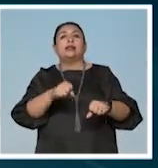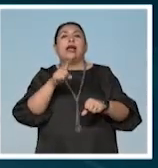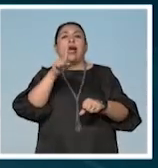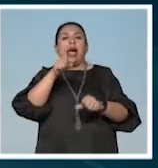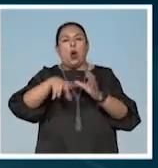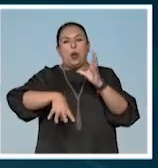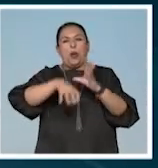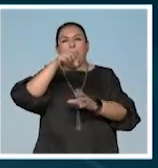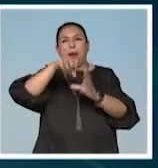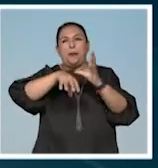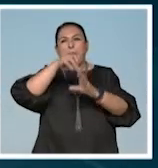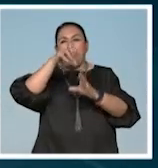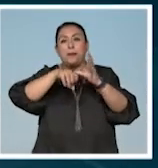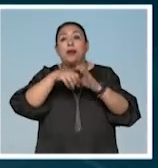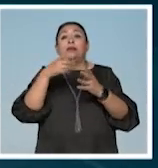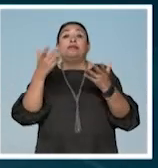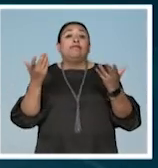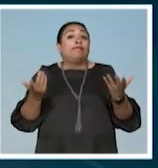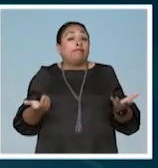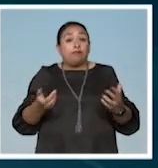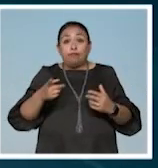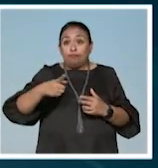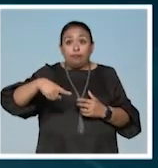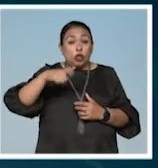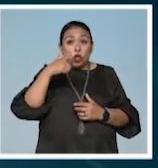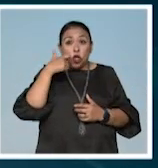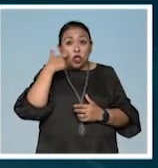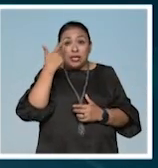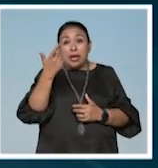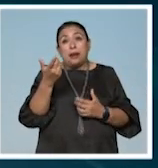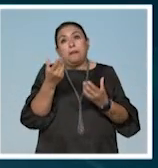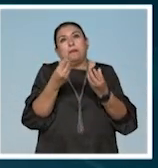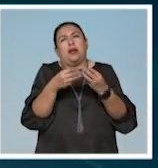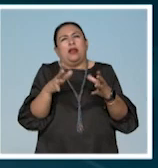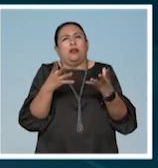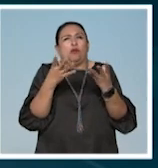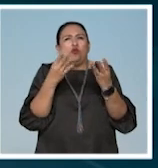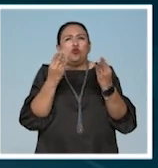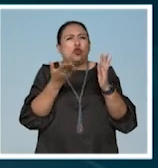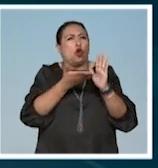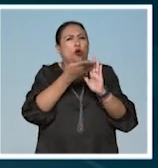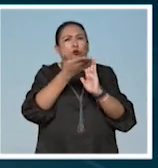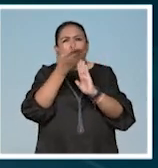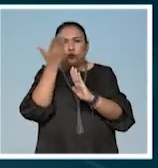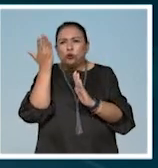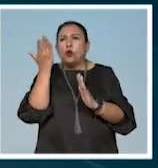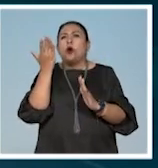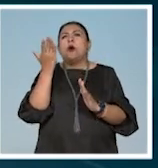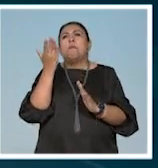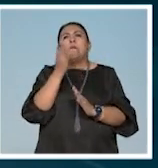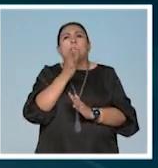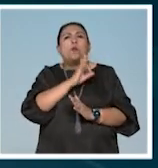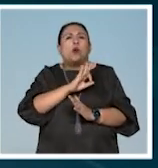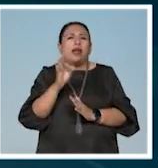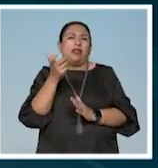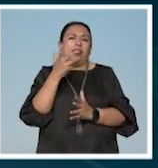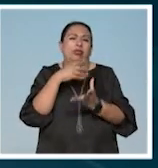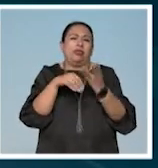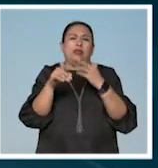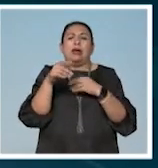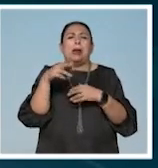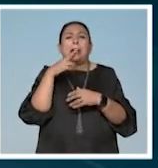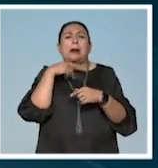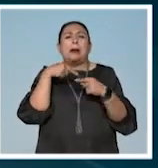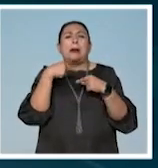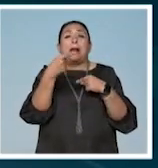acuíferos. Así es que, si no quieren tener una pérdida masiva de infraestructura y de capacidad económica en unas